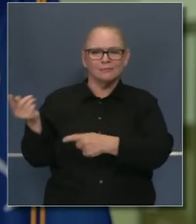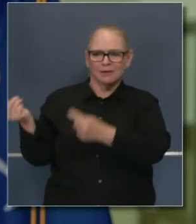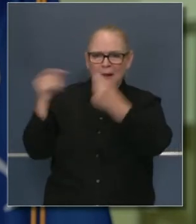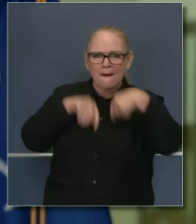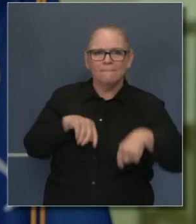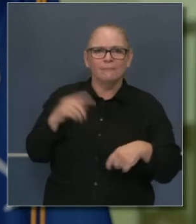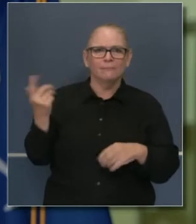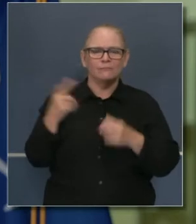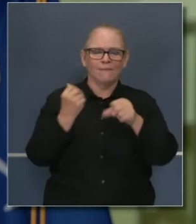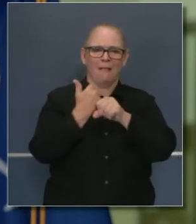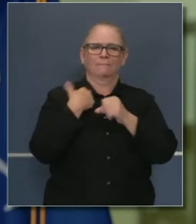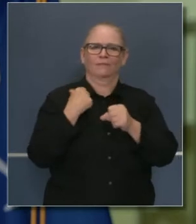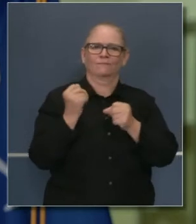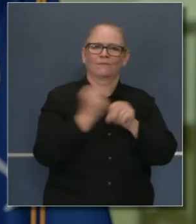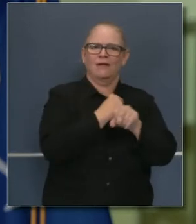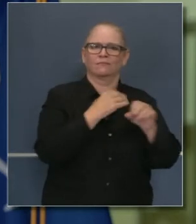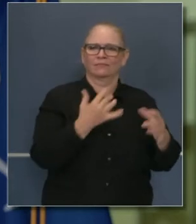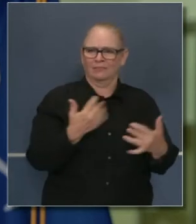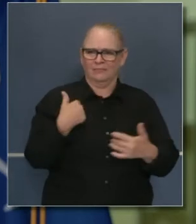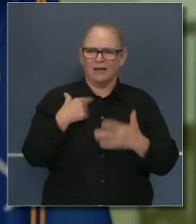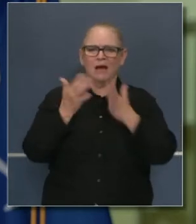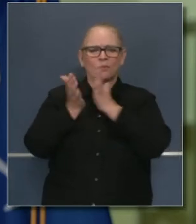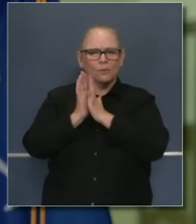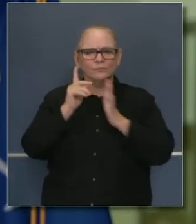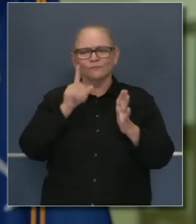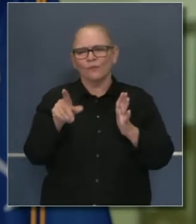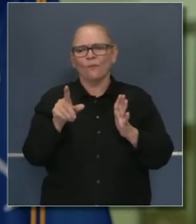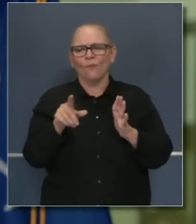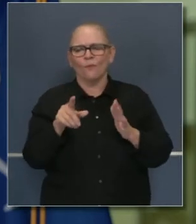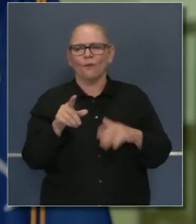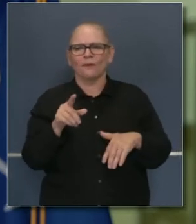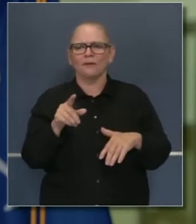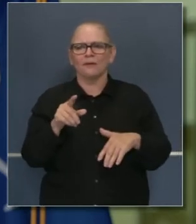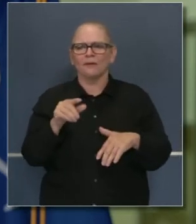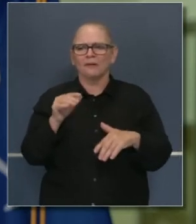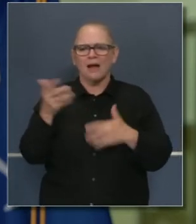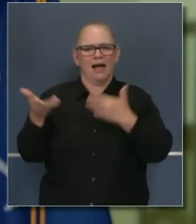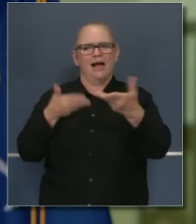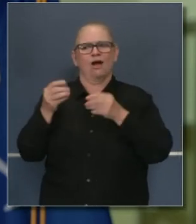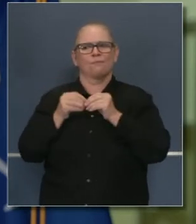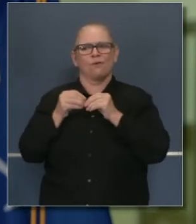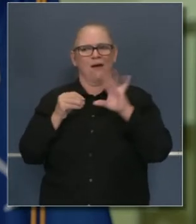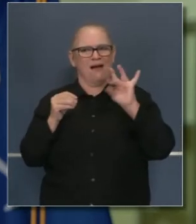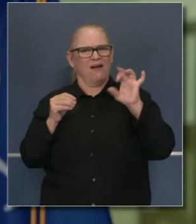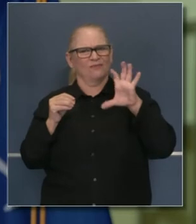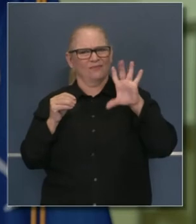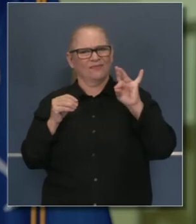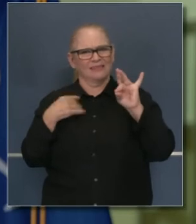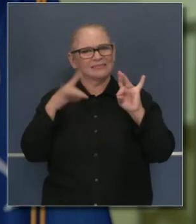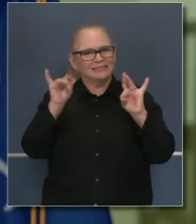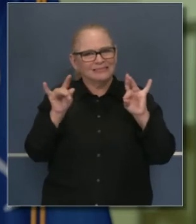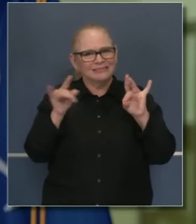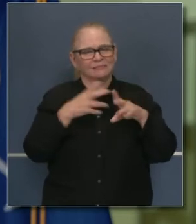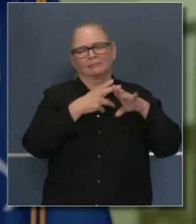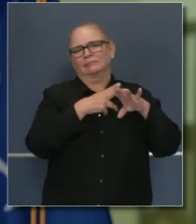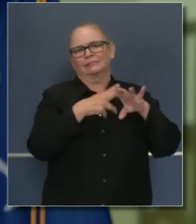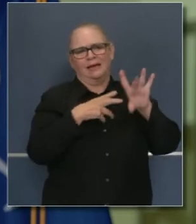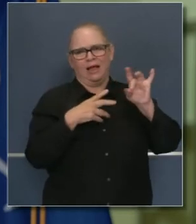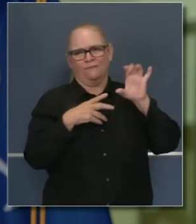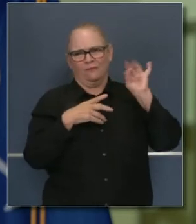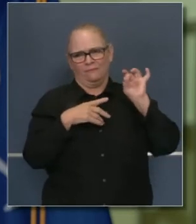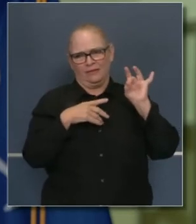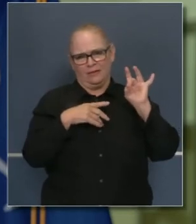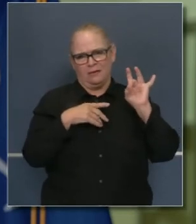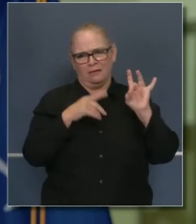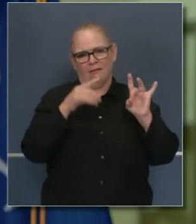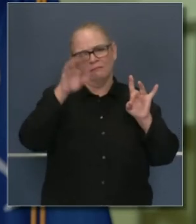de Texas también. Por eso hicimos este suplemento de 858 nuevos bomberos de